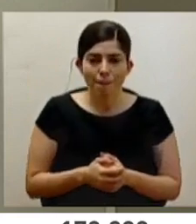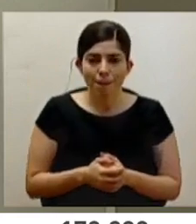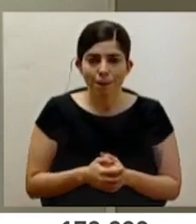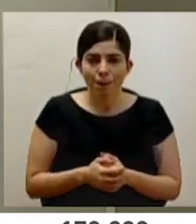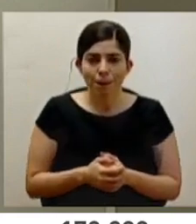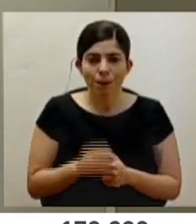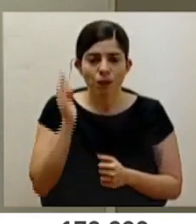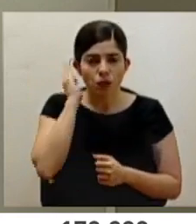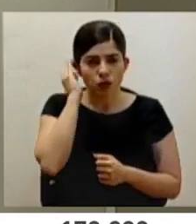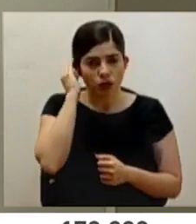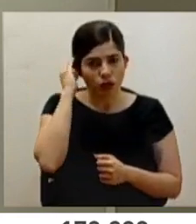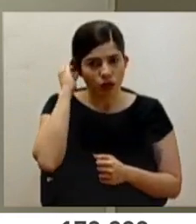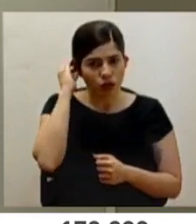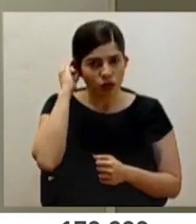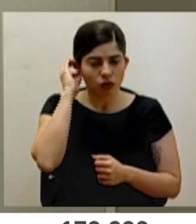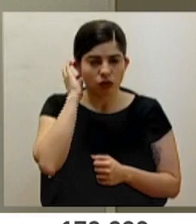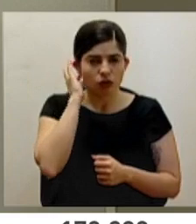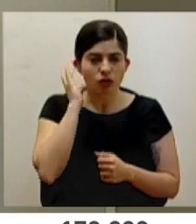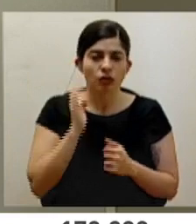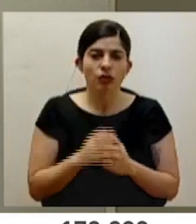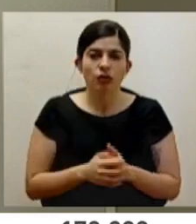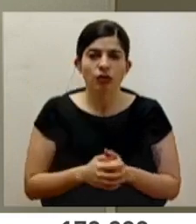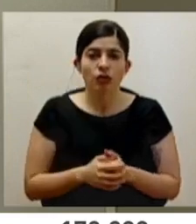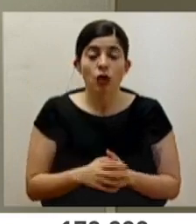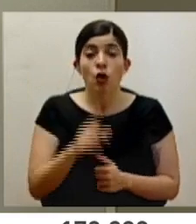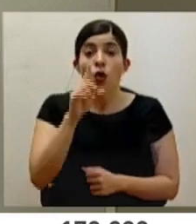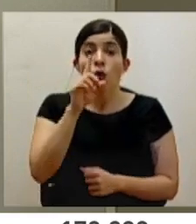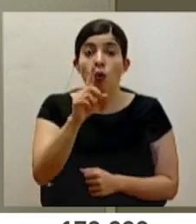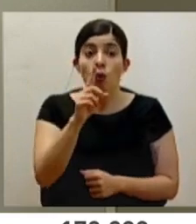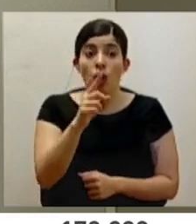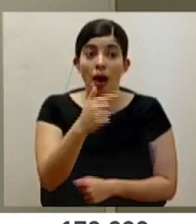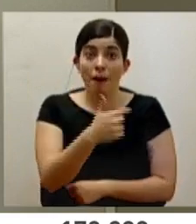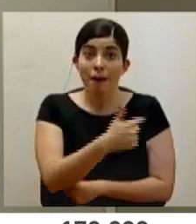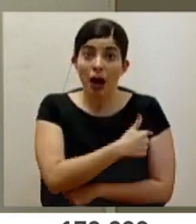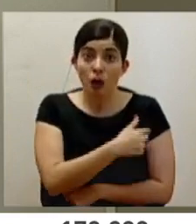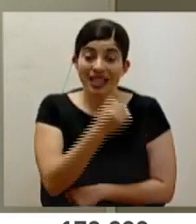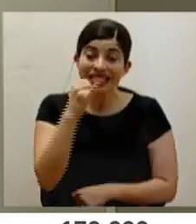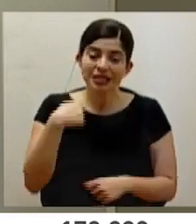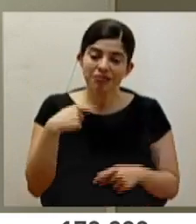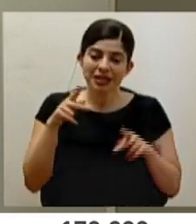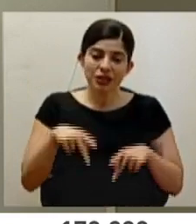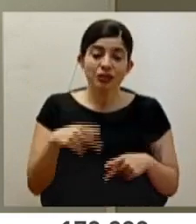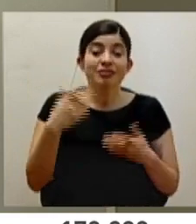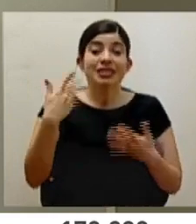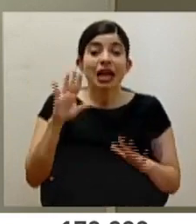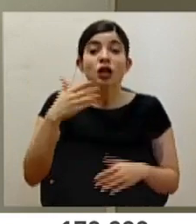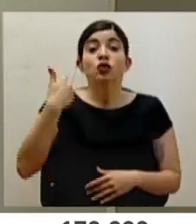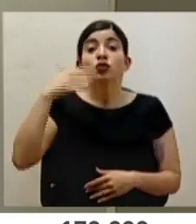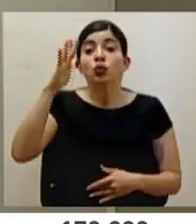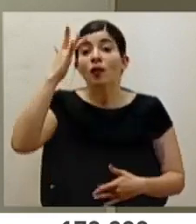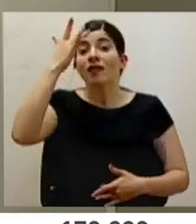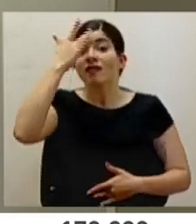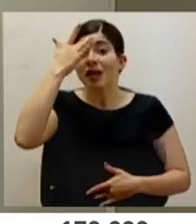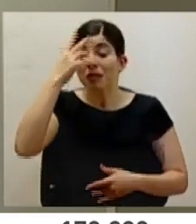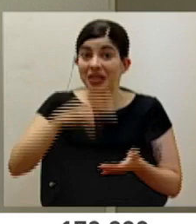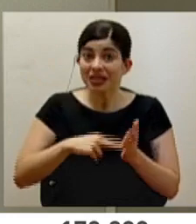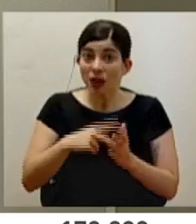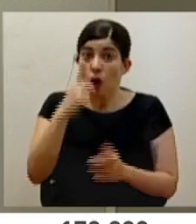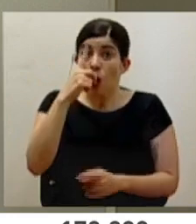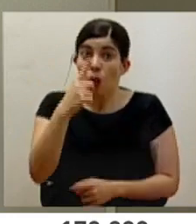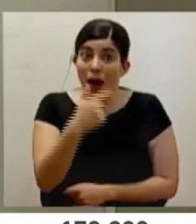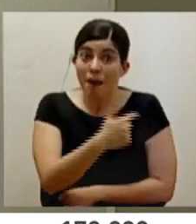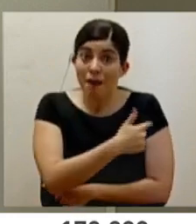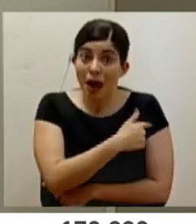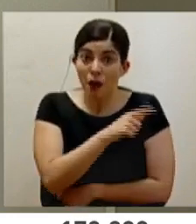Y con respecto a la aplicación de una sola dosis de la vacuna para personas que ya hayan contraído la enfermedad del COVID